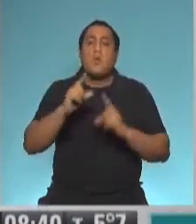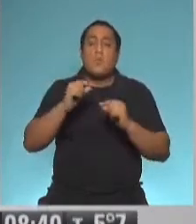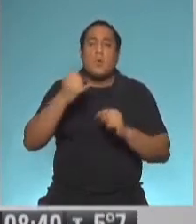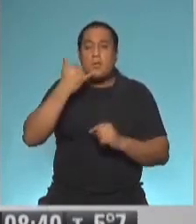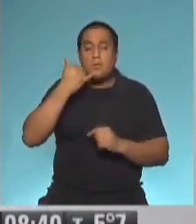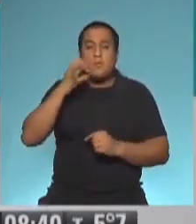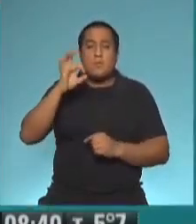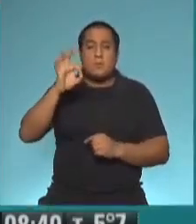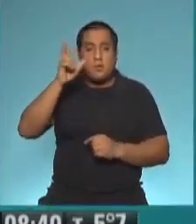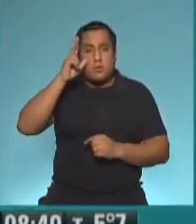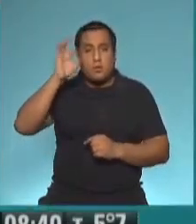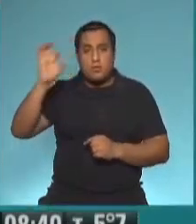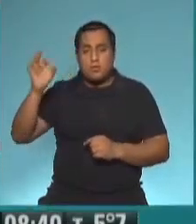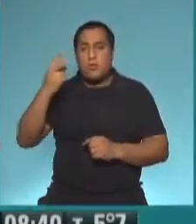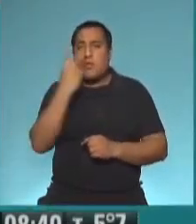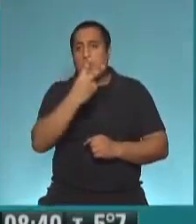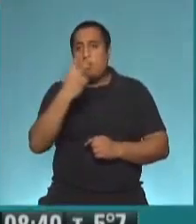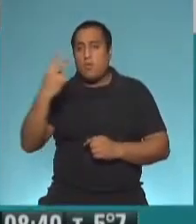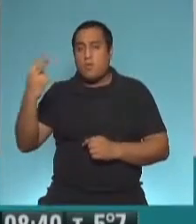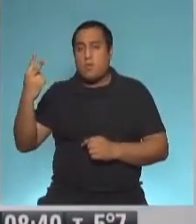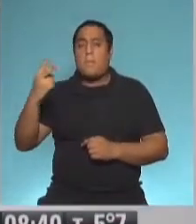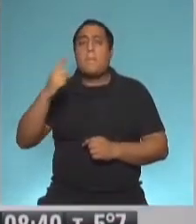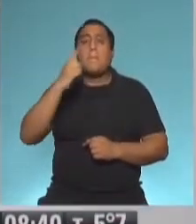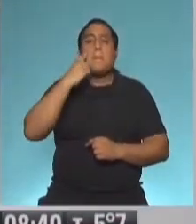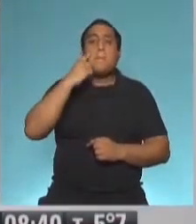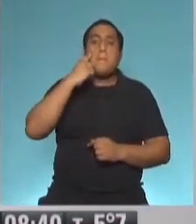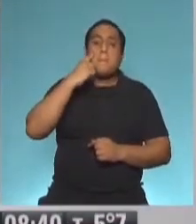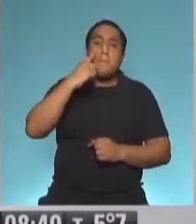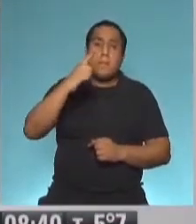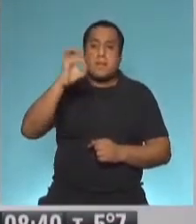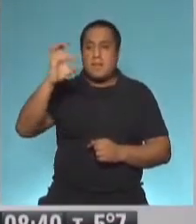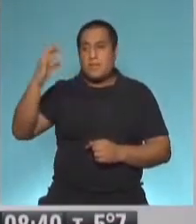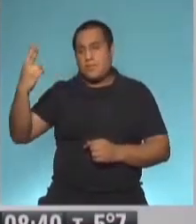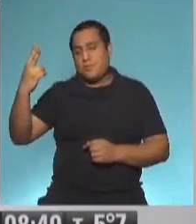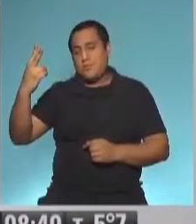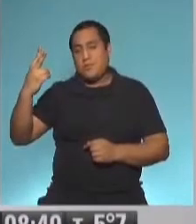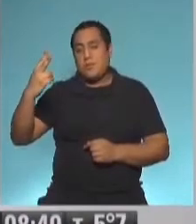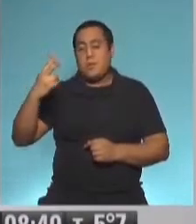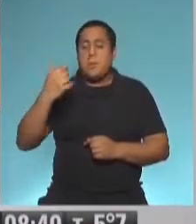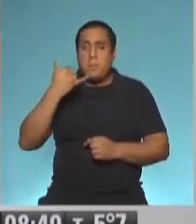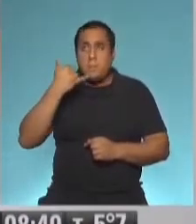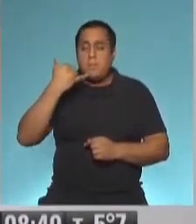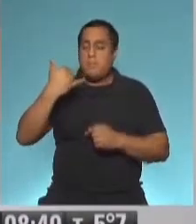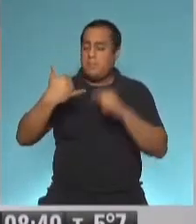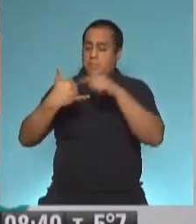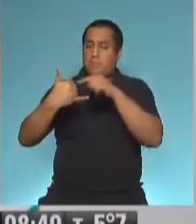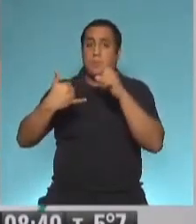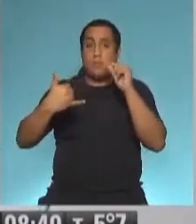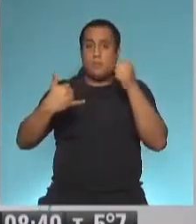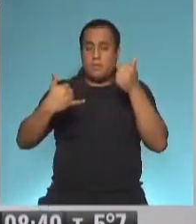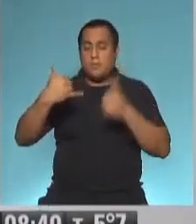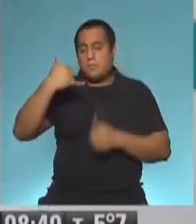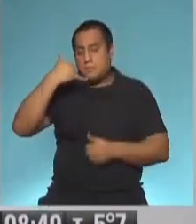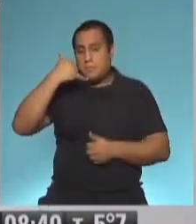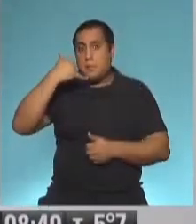-222-1002 y opción 6, se pueden comunicar con nuestra